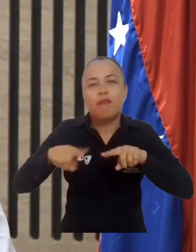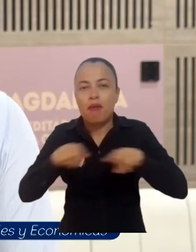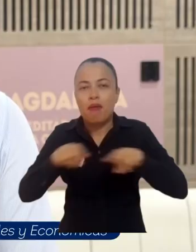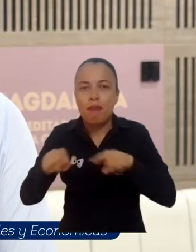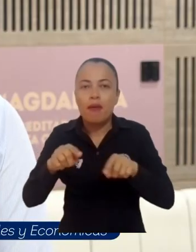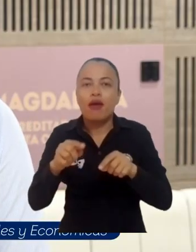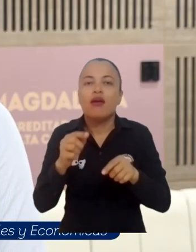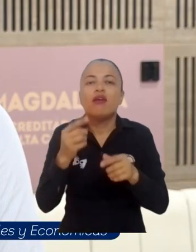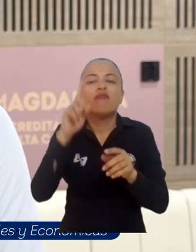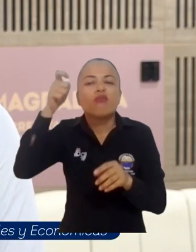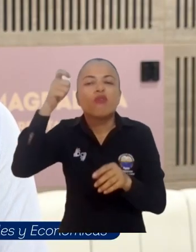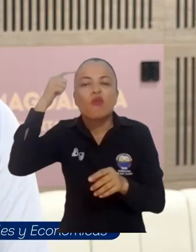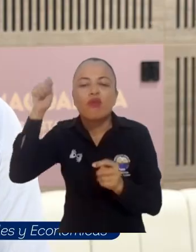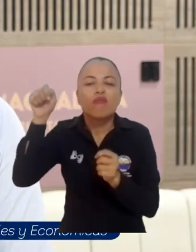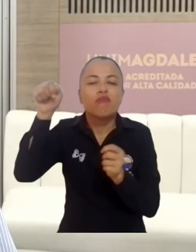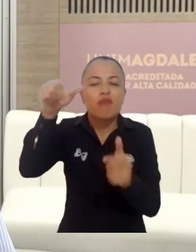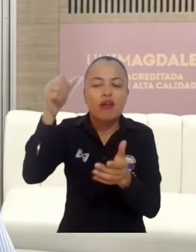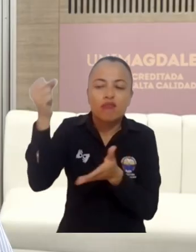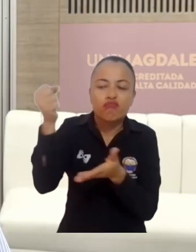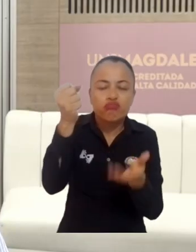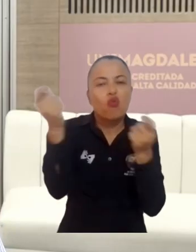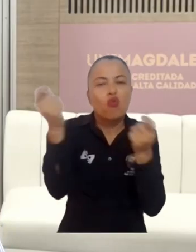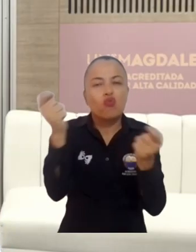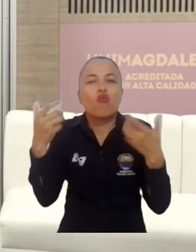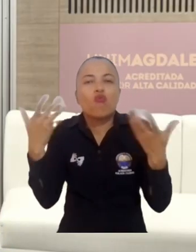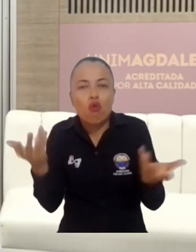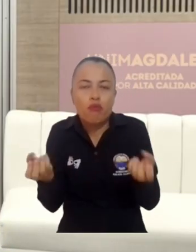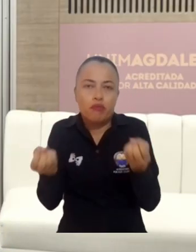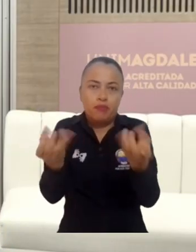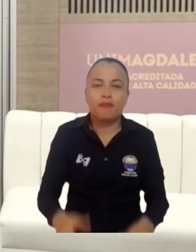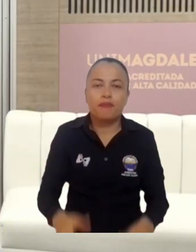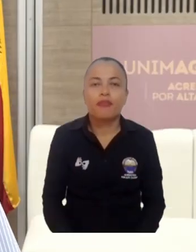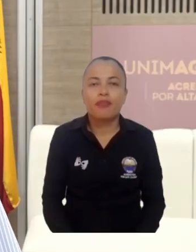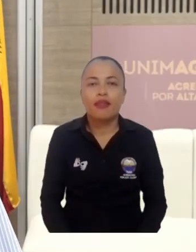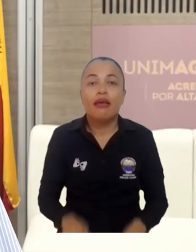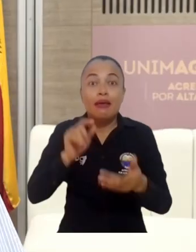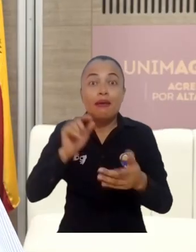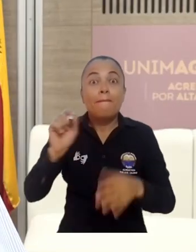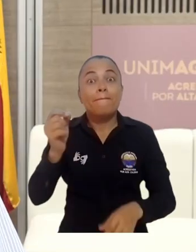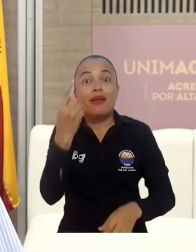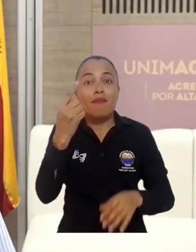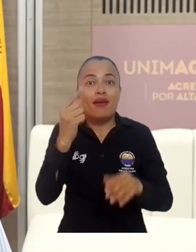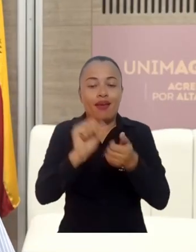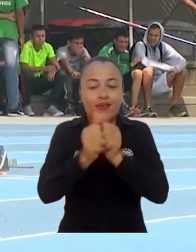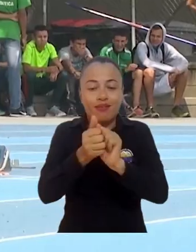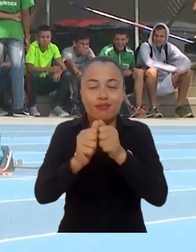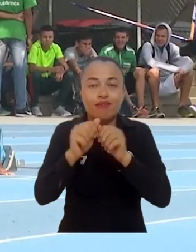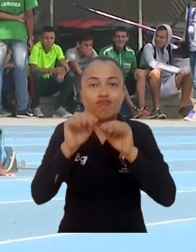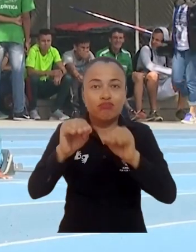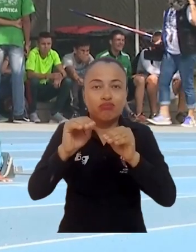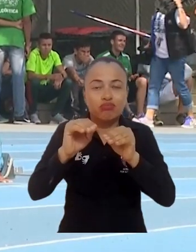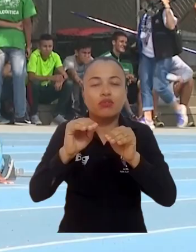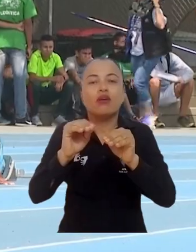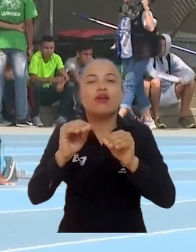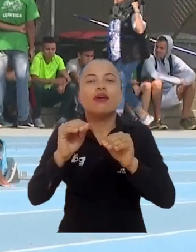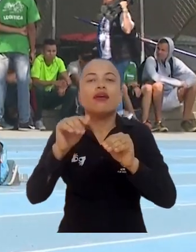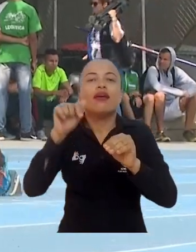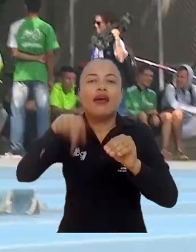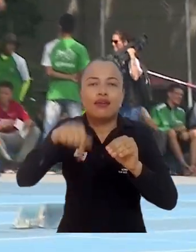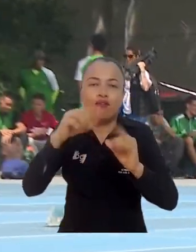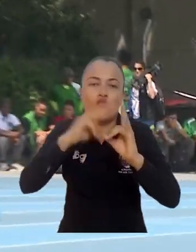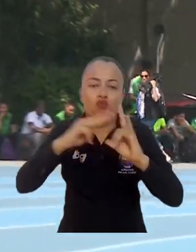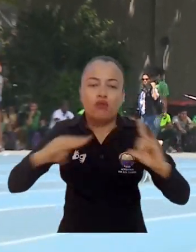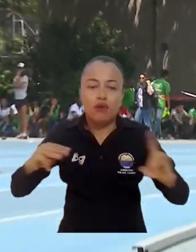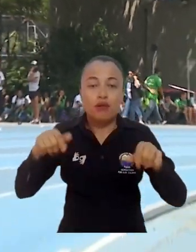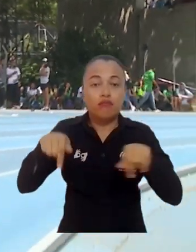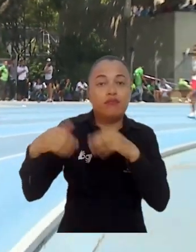apropiados para el manejo de los recursos públicos. Esta es la primera especialización en entrenamiento deportivo que hay en la Universidad del Magdalena. Y bueno, tenemos una gran